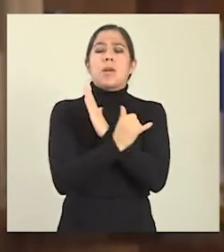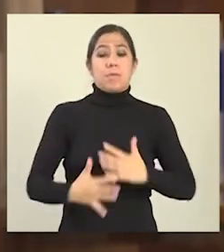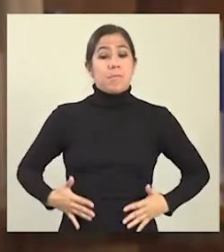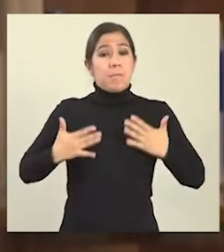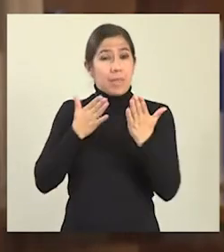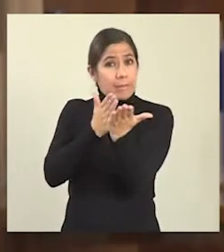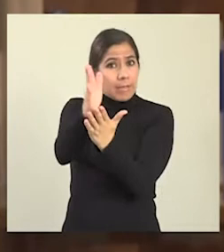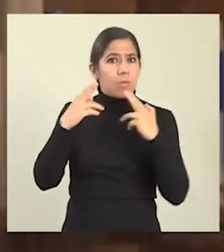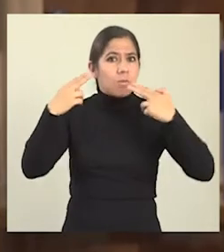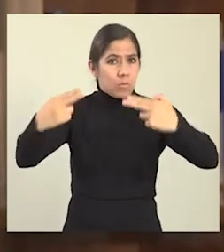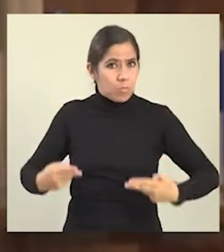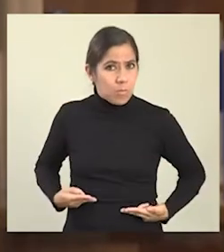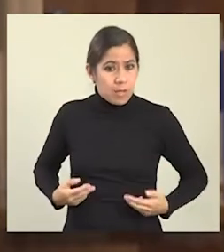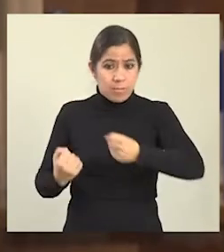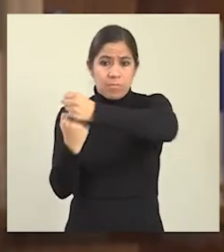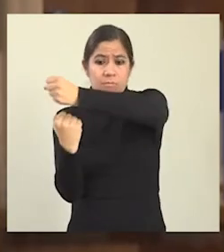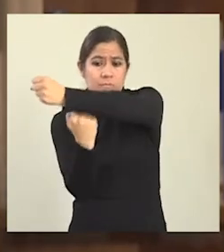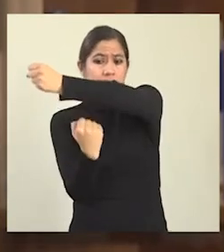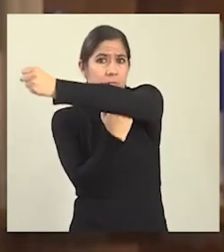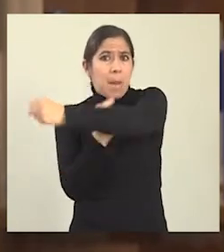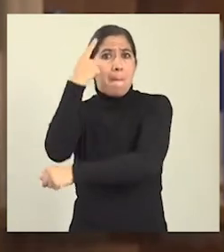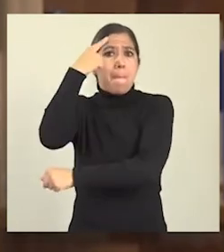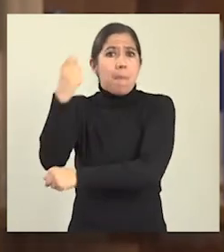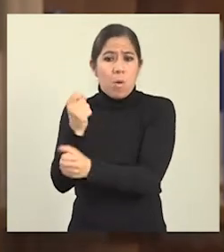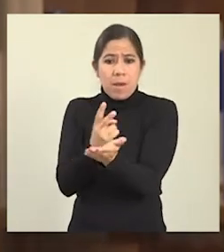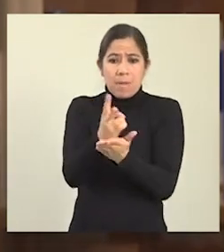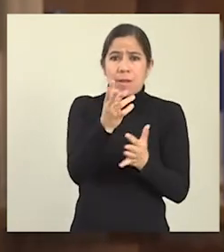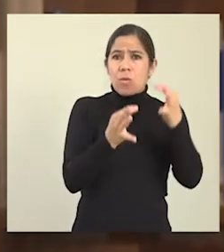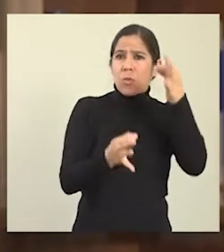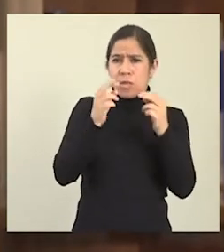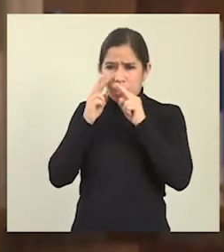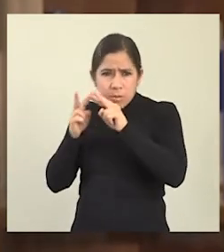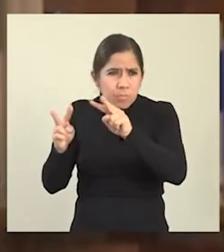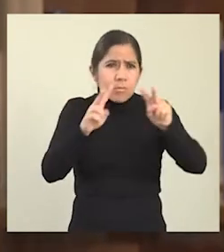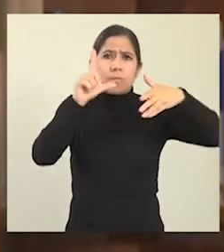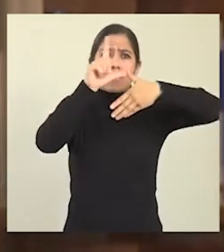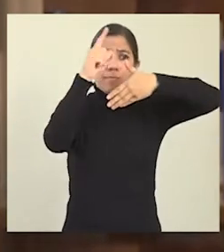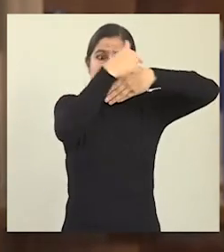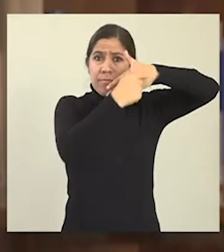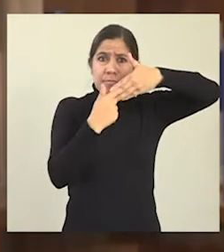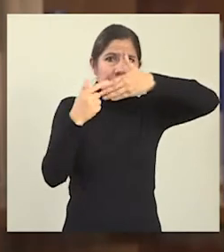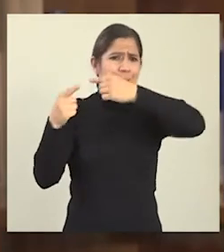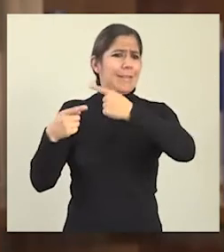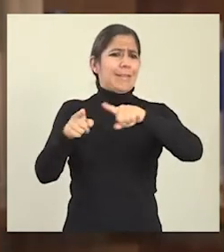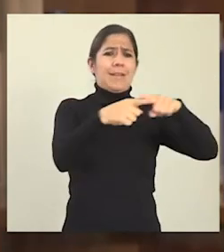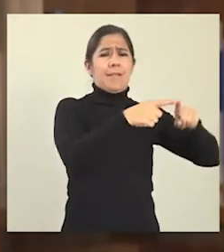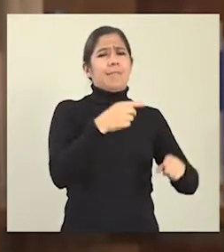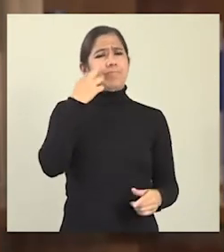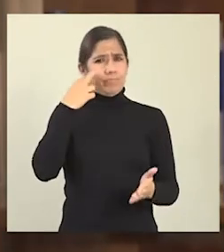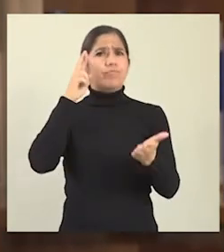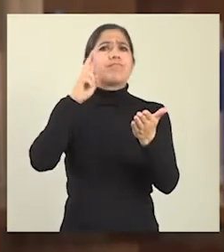bajo pilares de memoria, verdad y justicia, reconociendo las amplísimas diferencias de la plurinacionalidad del